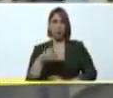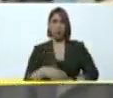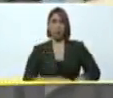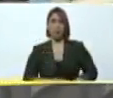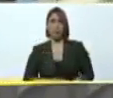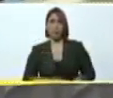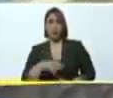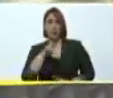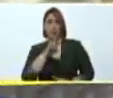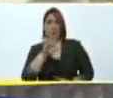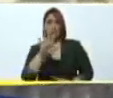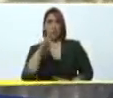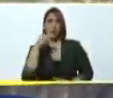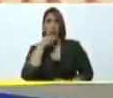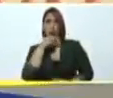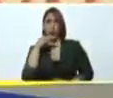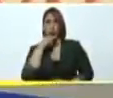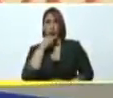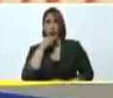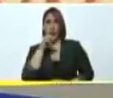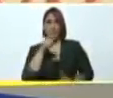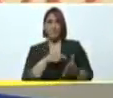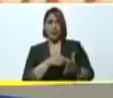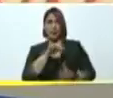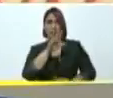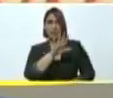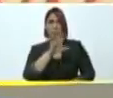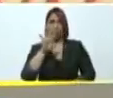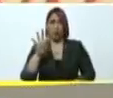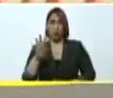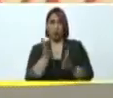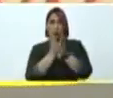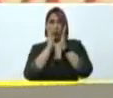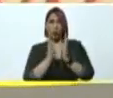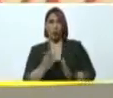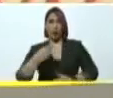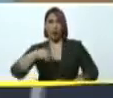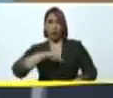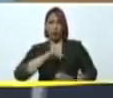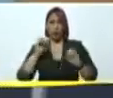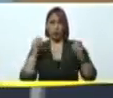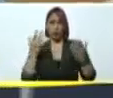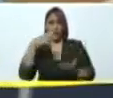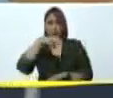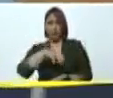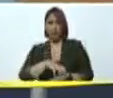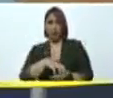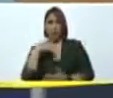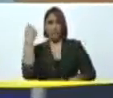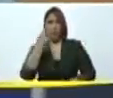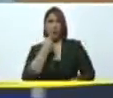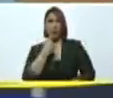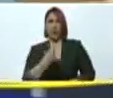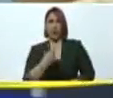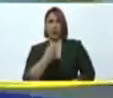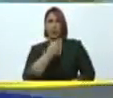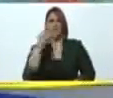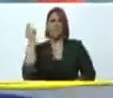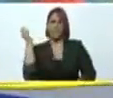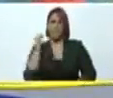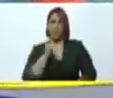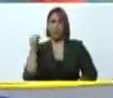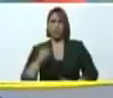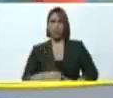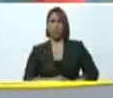Este 25 de octubre, las 1054 planteles de nuestro maravilloso Estado Apure dijeron ¡Presente! ¡Presente!